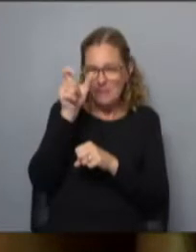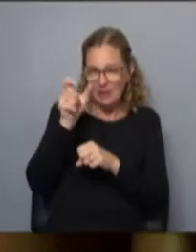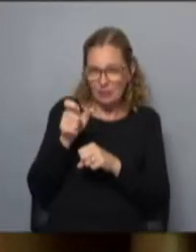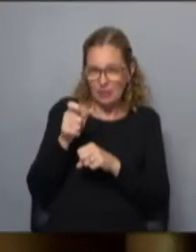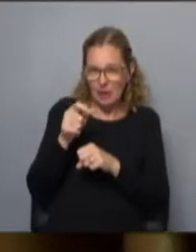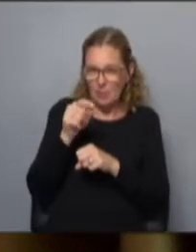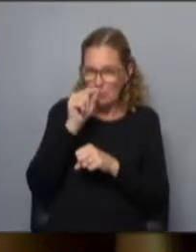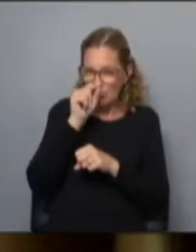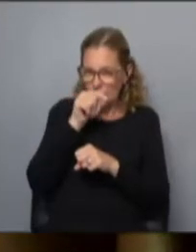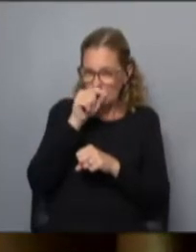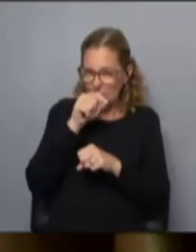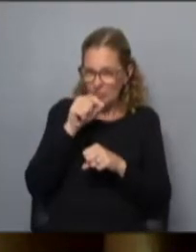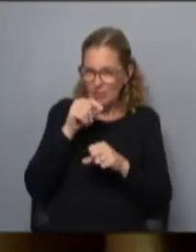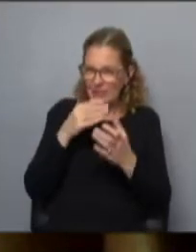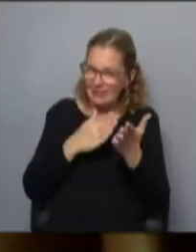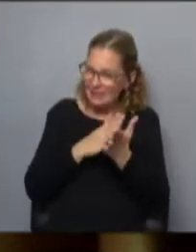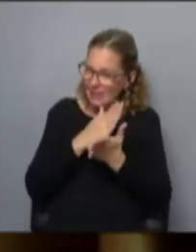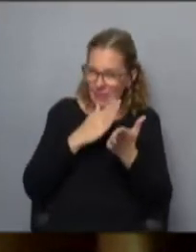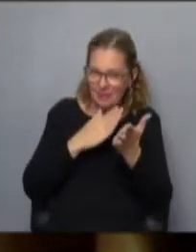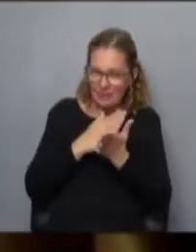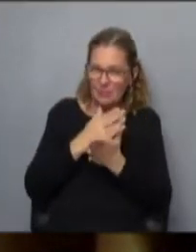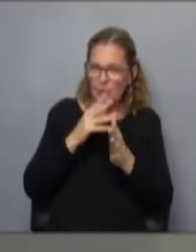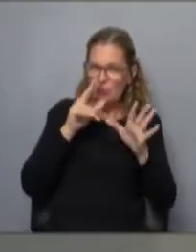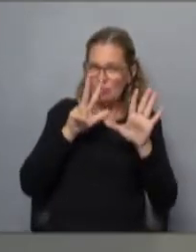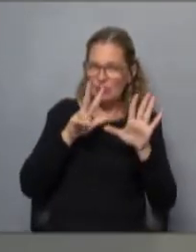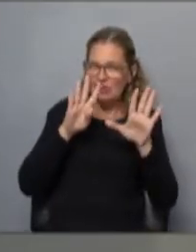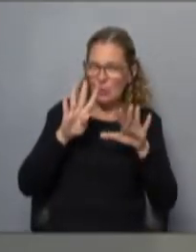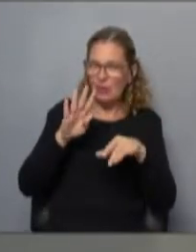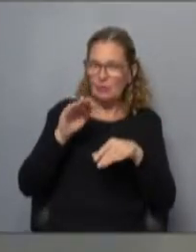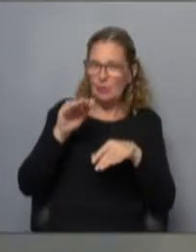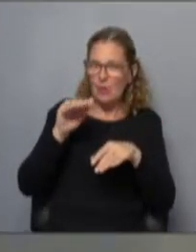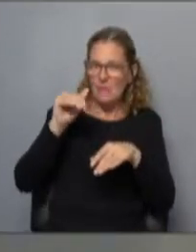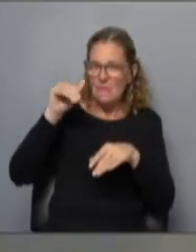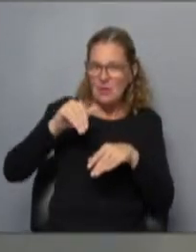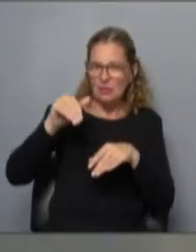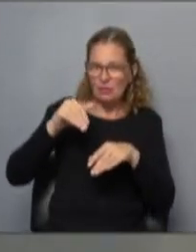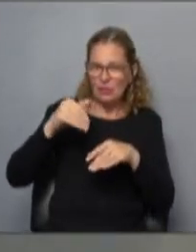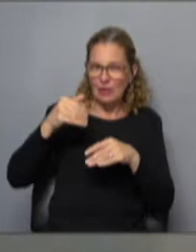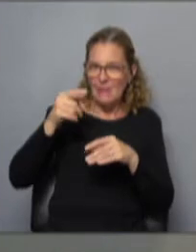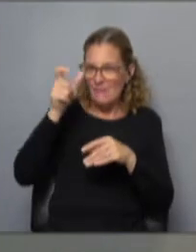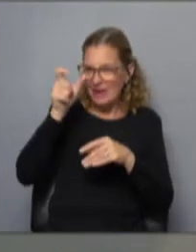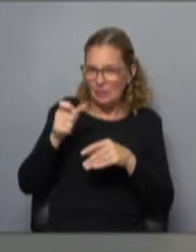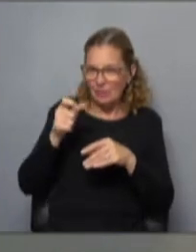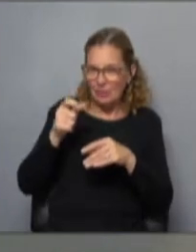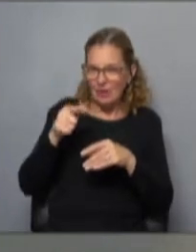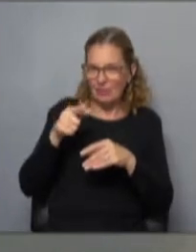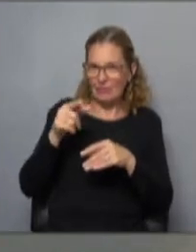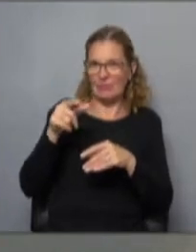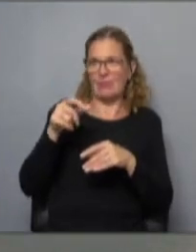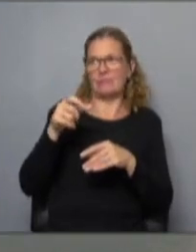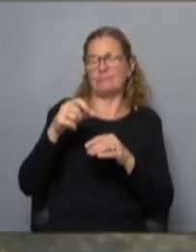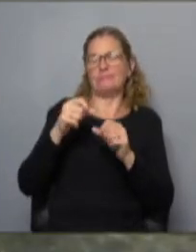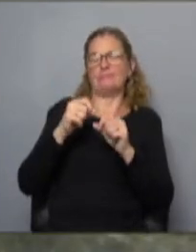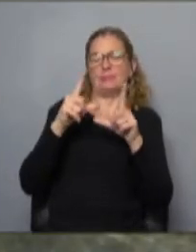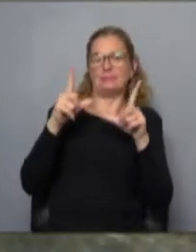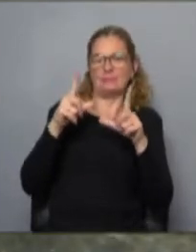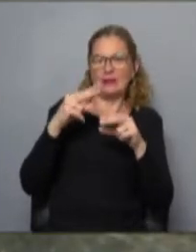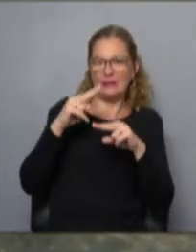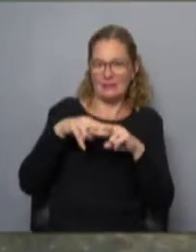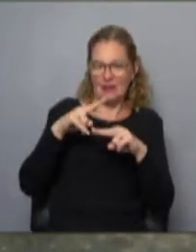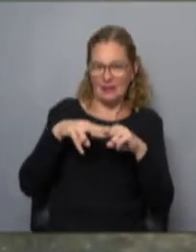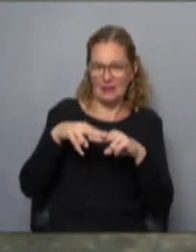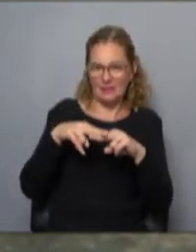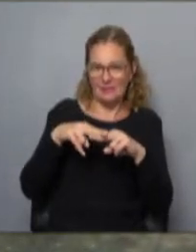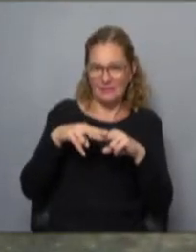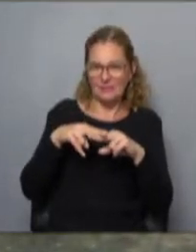Twitter, es un intenso usuario de Twitter, tiene 84 millones de seguidores, o sea que es una estrella, digamos, de la red. Alguno